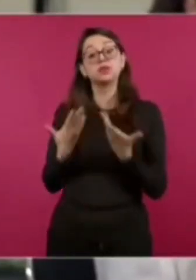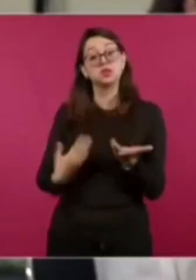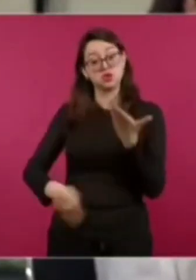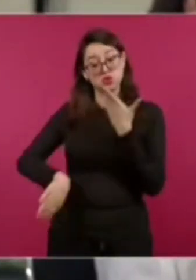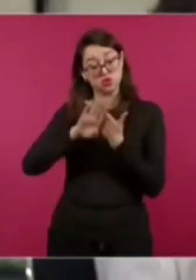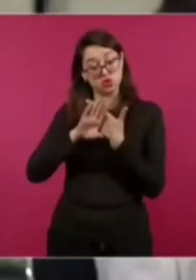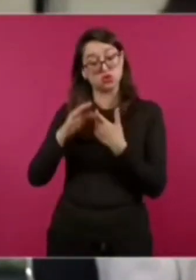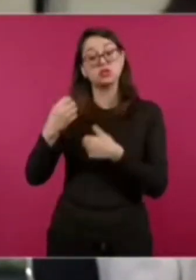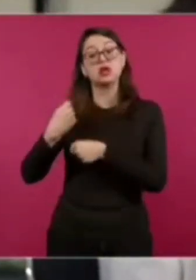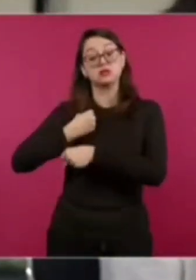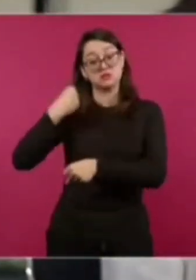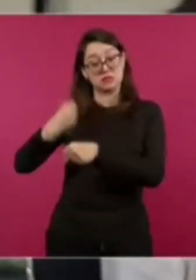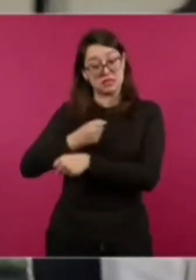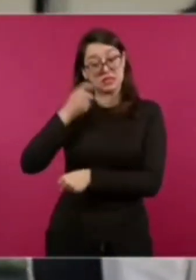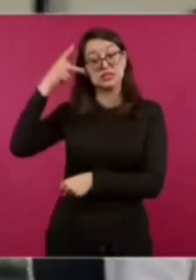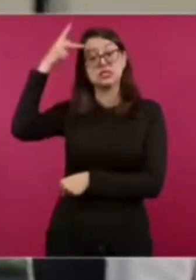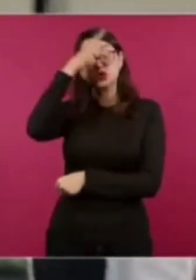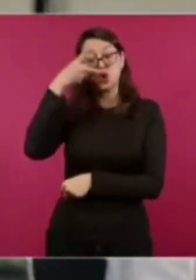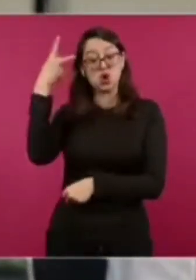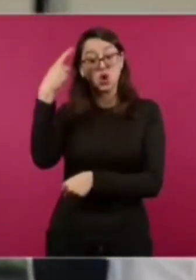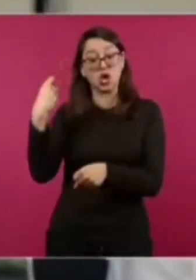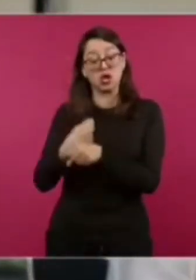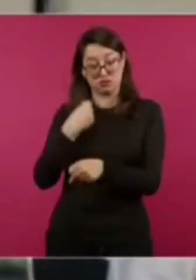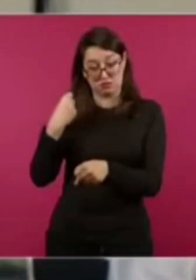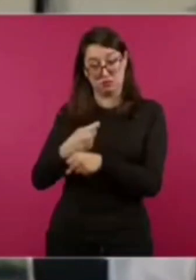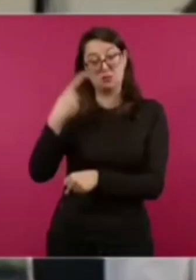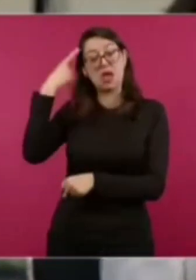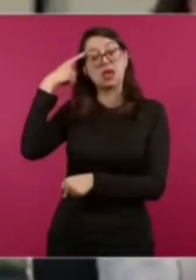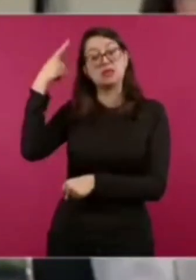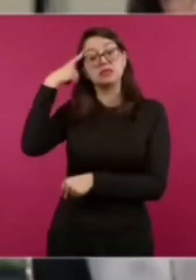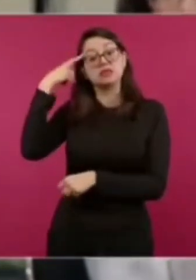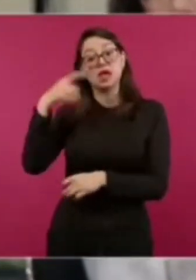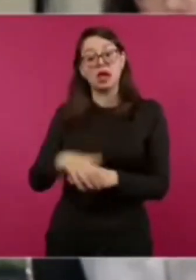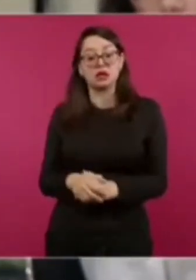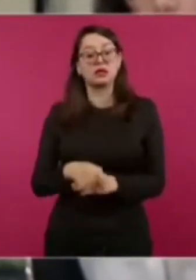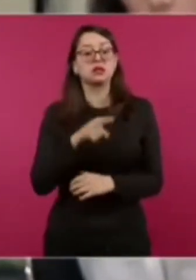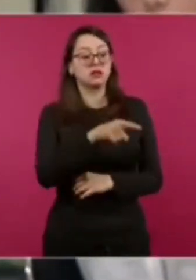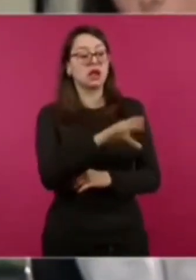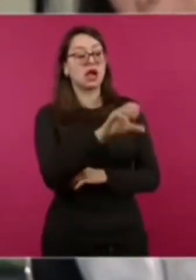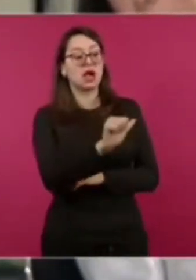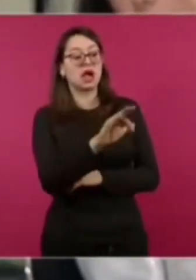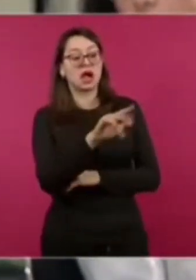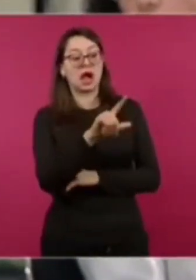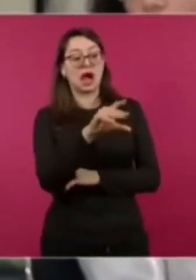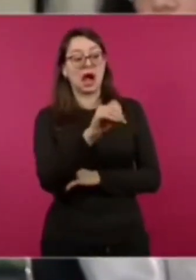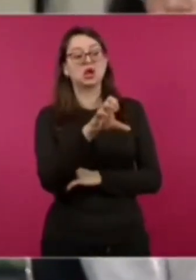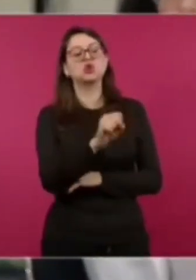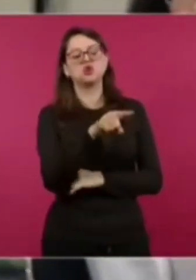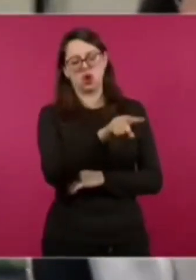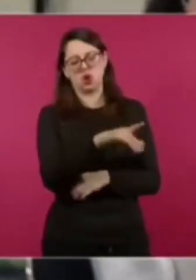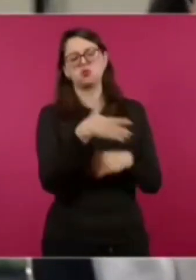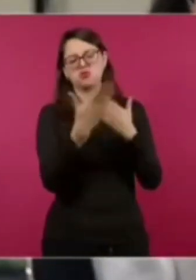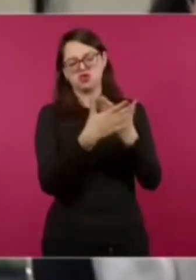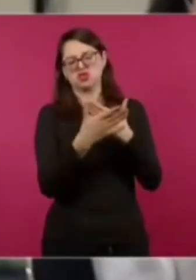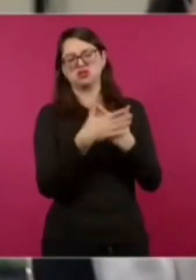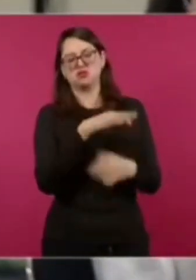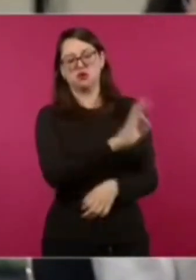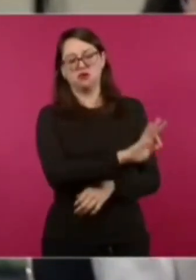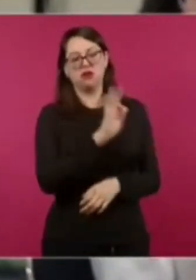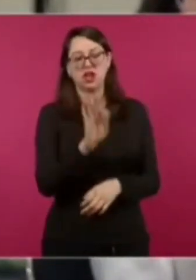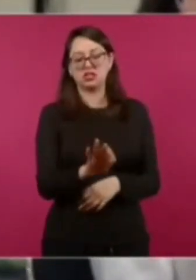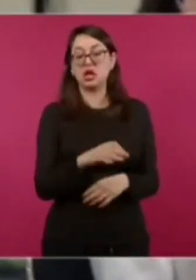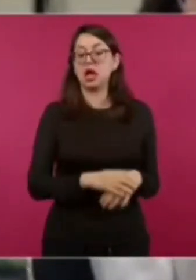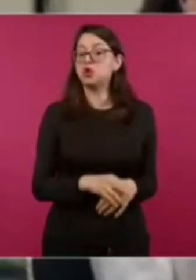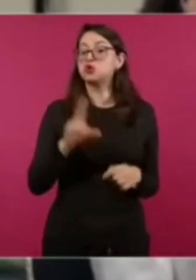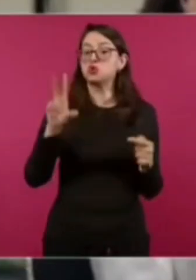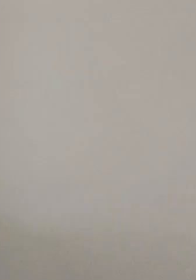psicológica, mental, como a Carlos que le decían, ya vas a poder entrar tal día, y llegaba tal día y le decían, no, oiga,